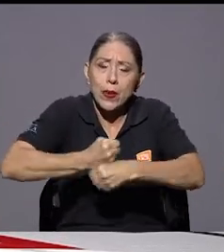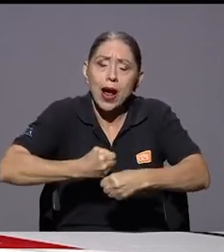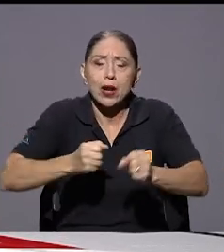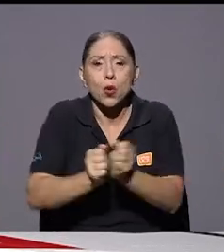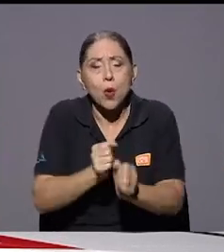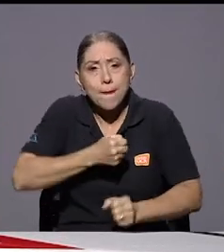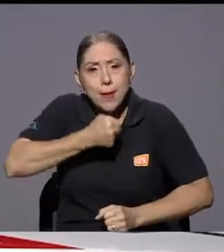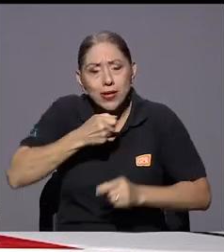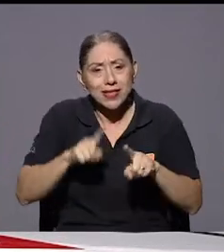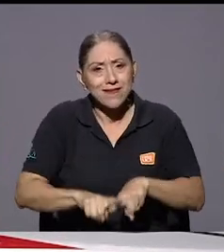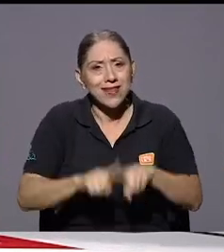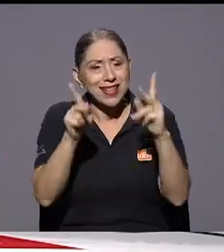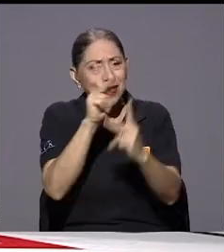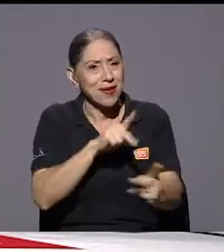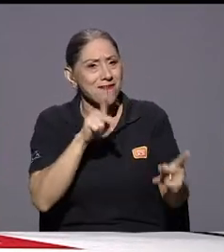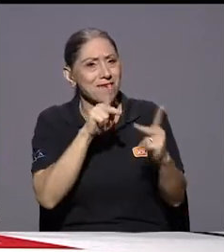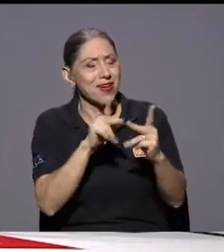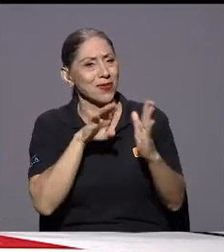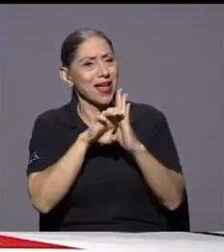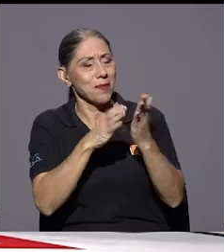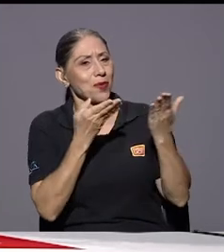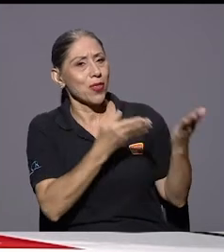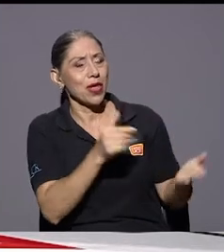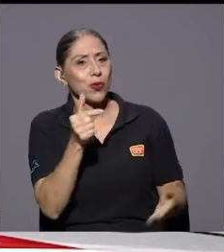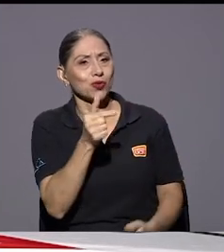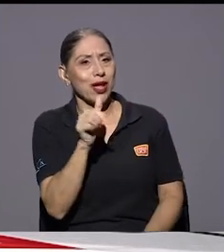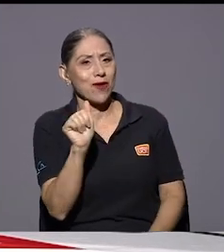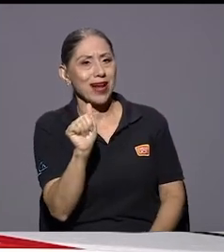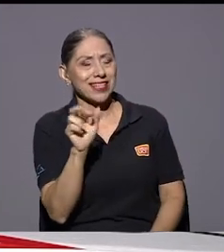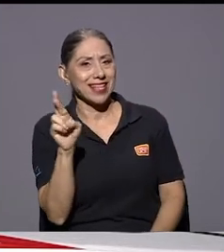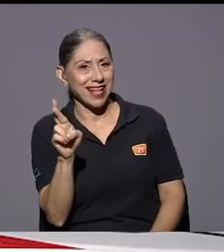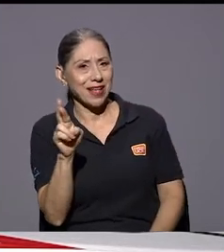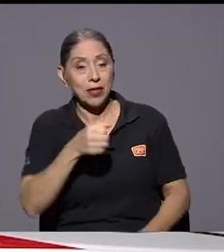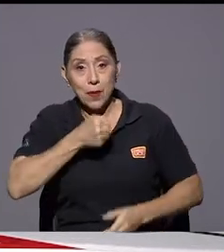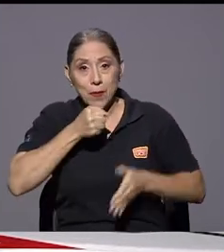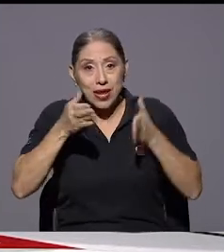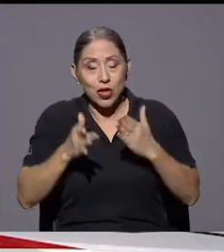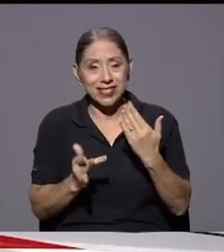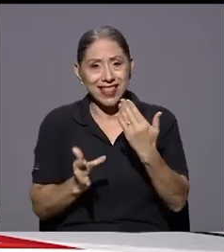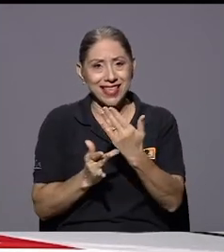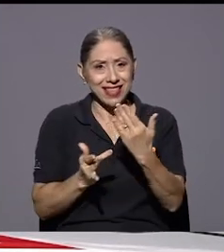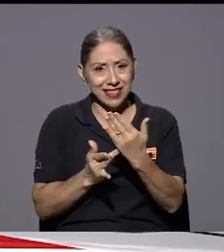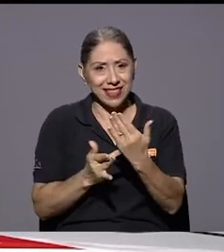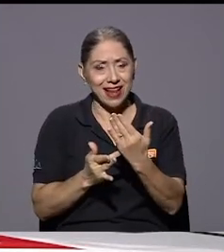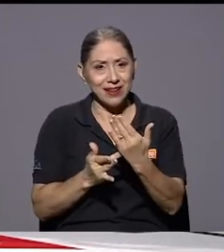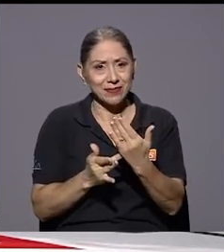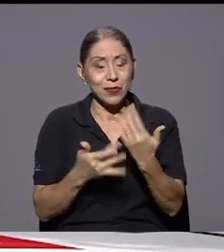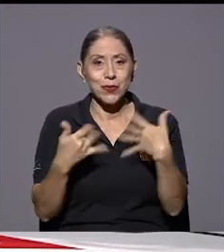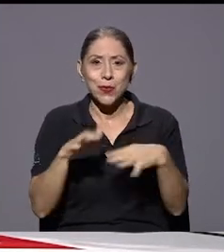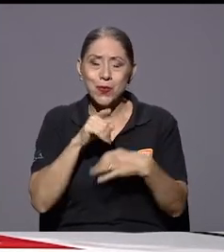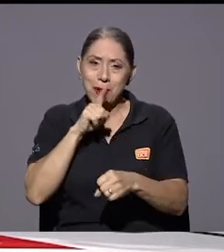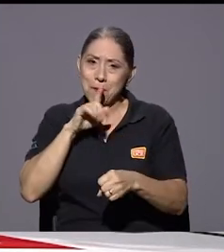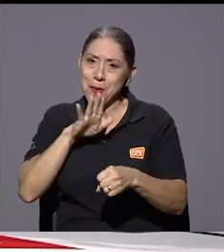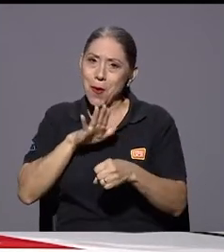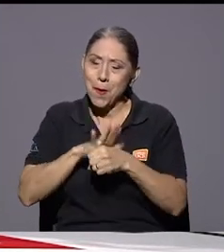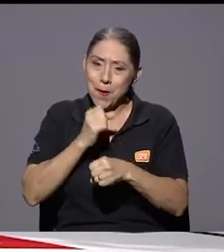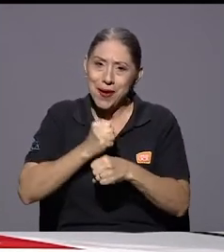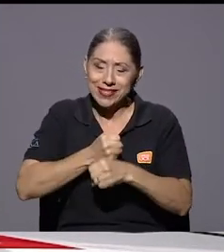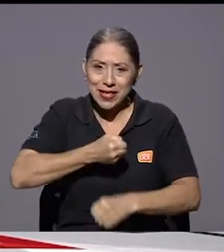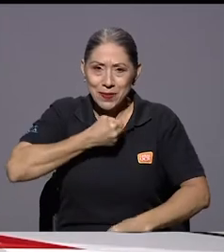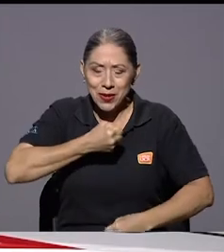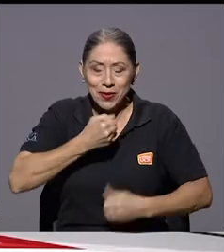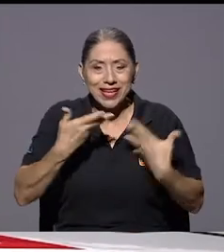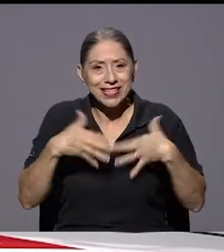periodismo diferente y ese es el perfecto ejemplo de Gustavo Arias Bretana periodista digital y una promesa de este